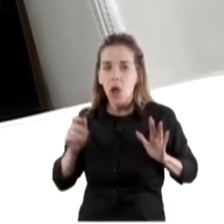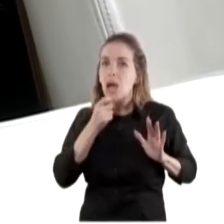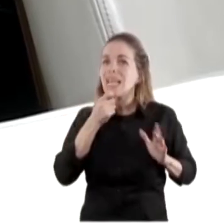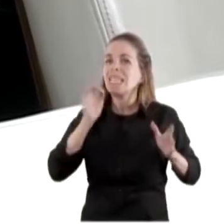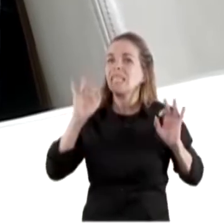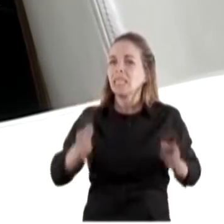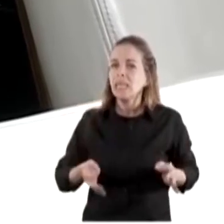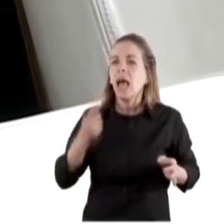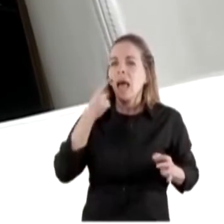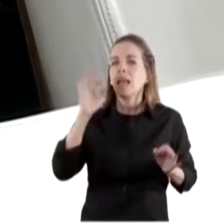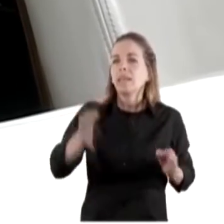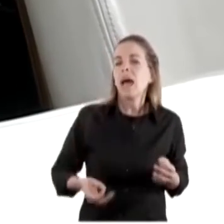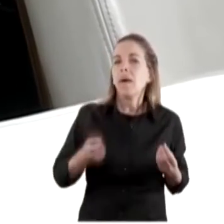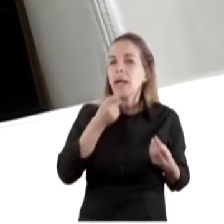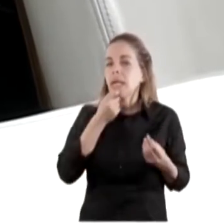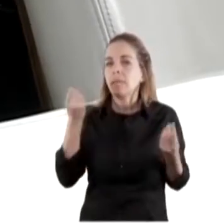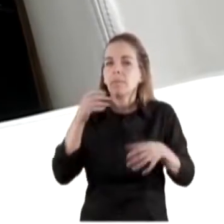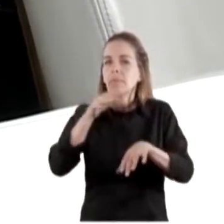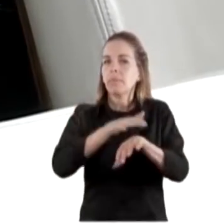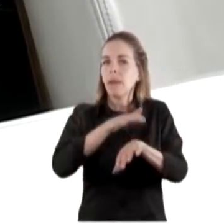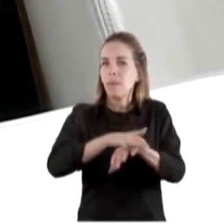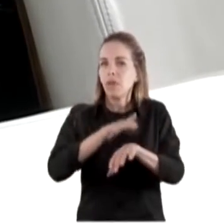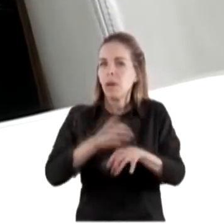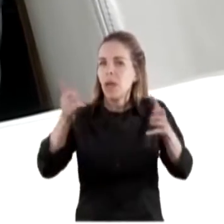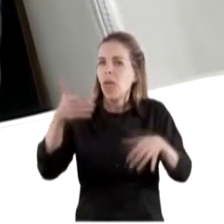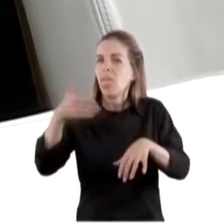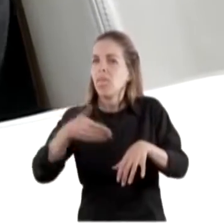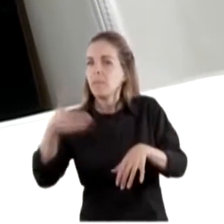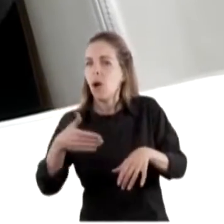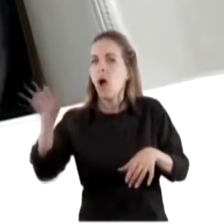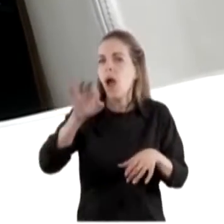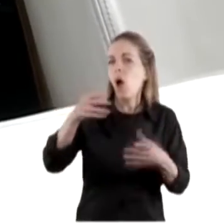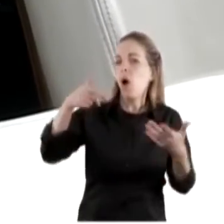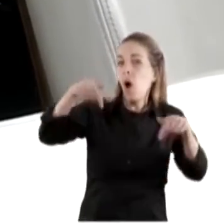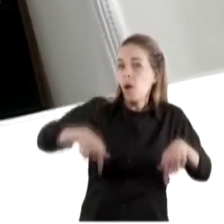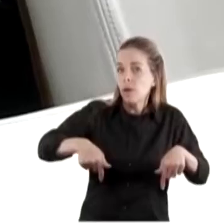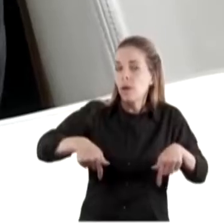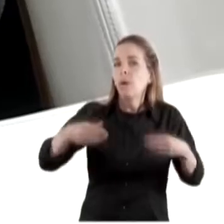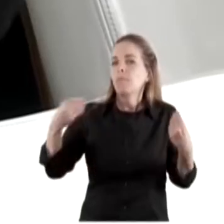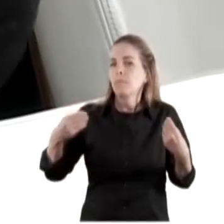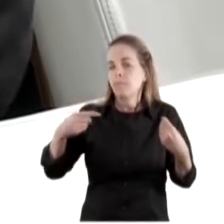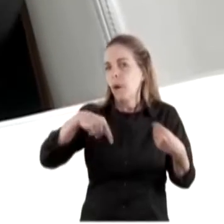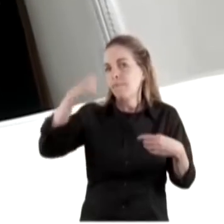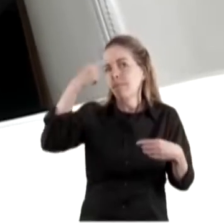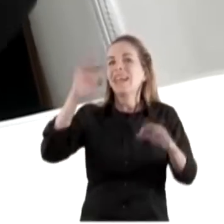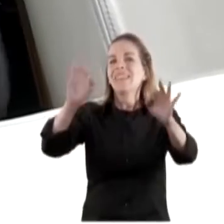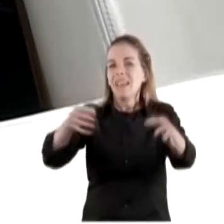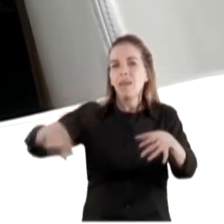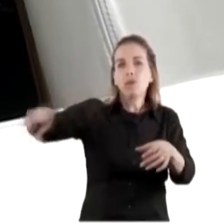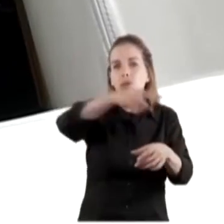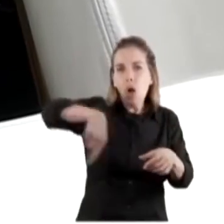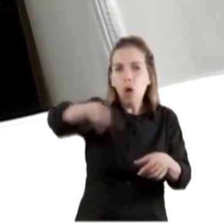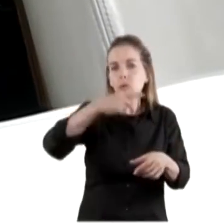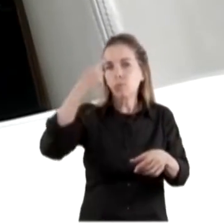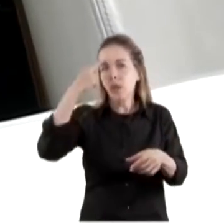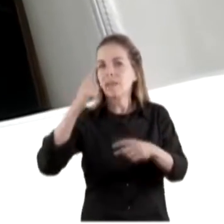asumir estas cuestiones que tienen que ver con el hoy, más allá del optimismo que tiene usted en